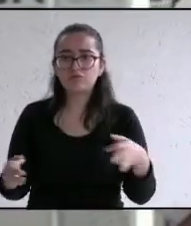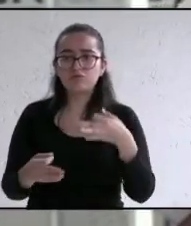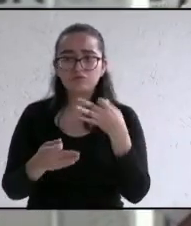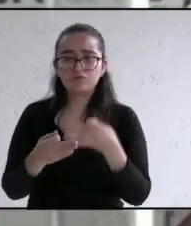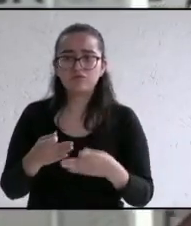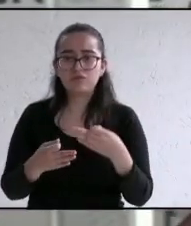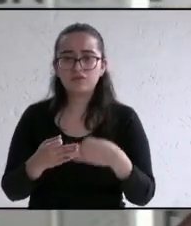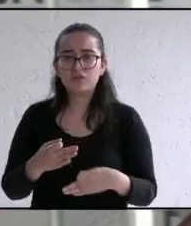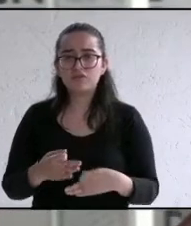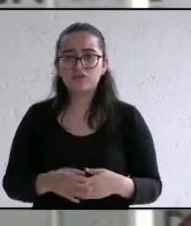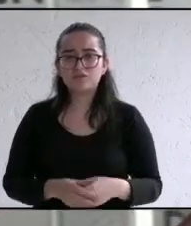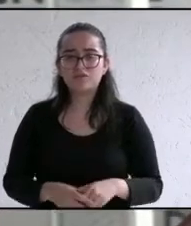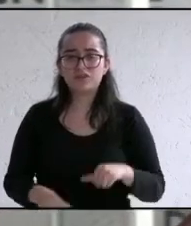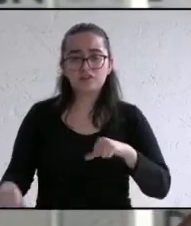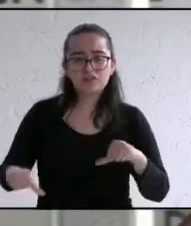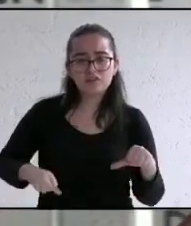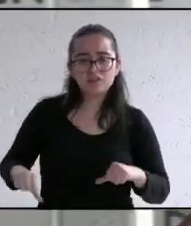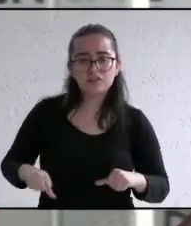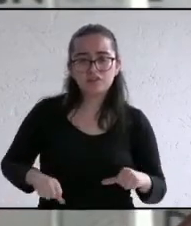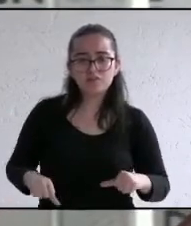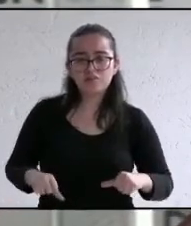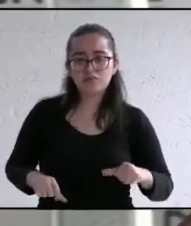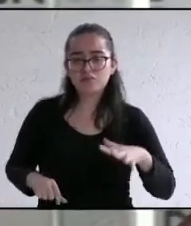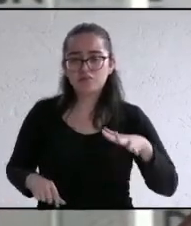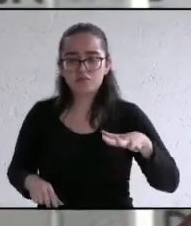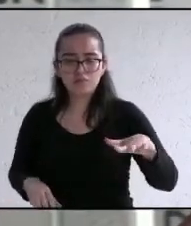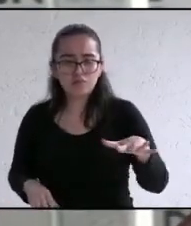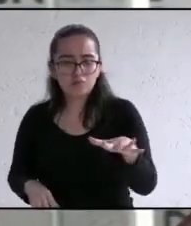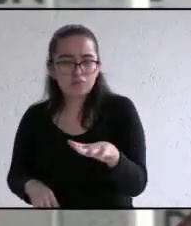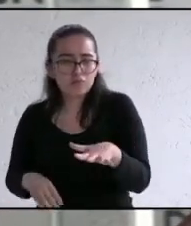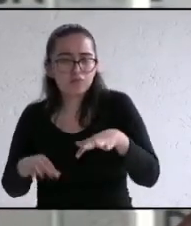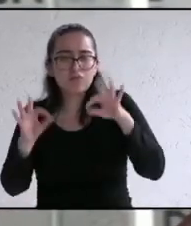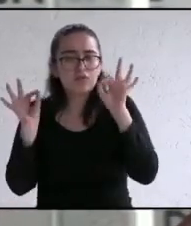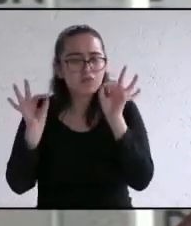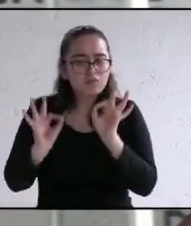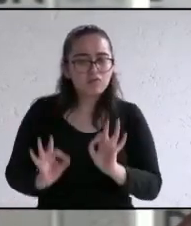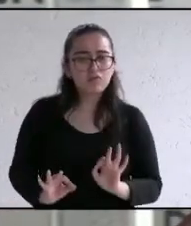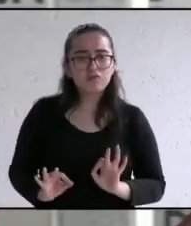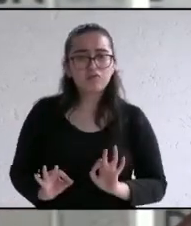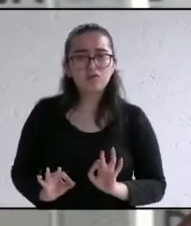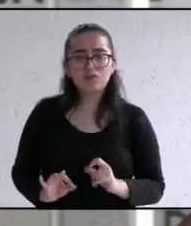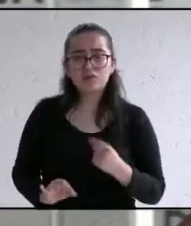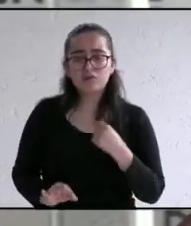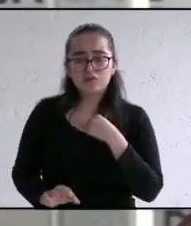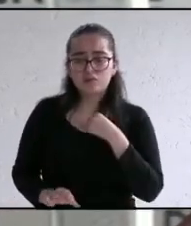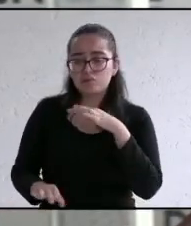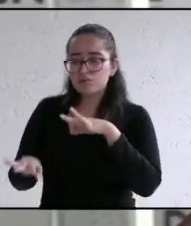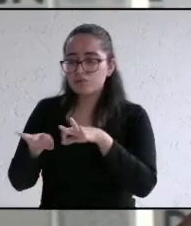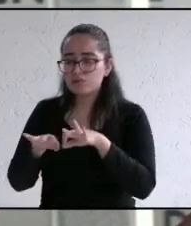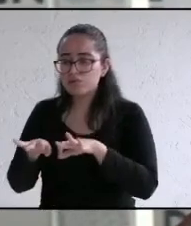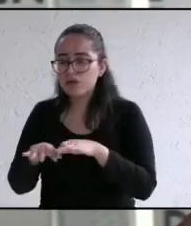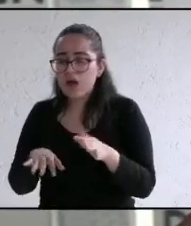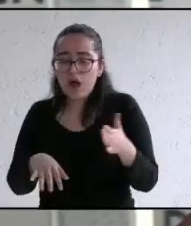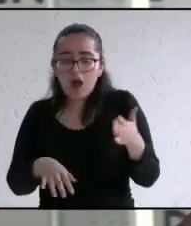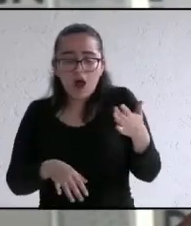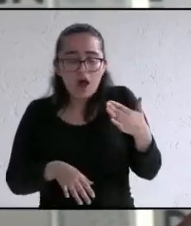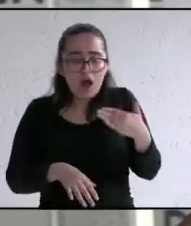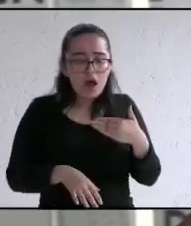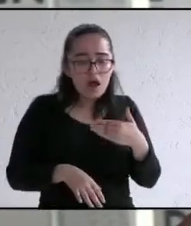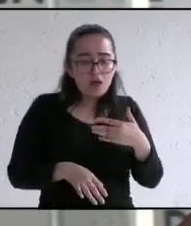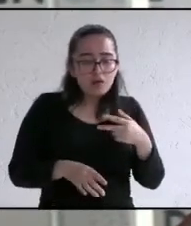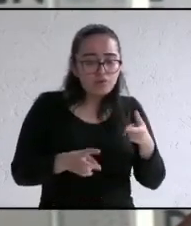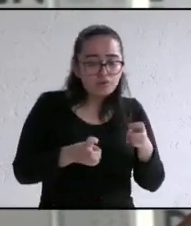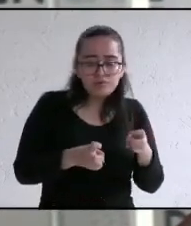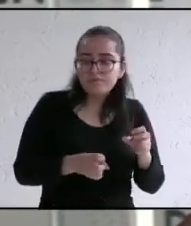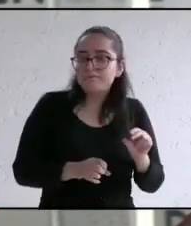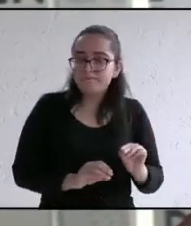vida y sus actividades en un ambiente de tranquilidad por lo que implementaré acciones preventivas que fortalezcan los